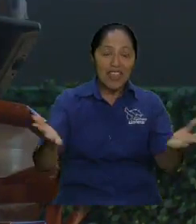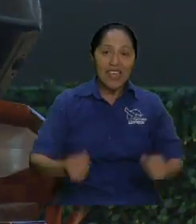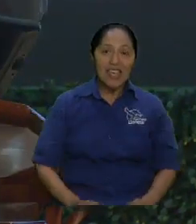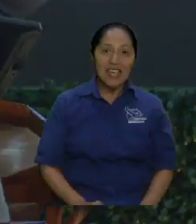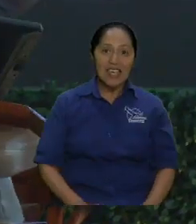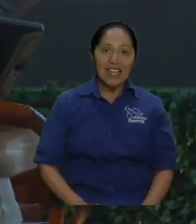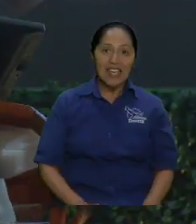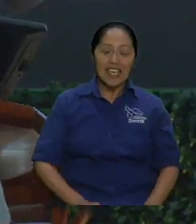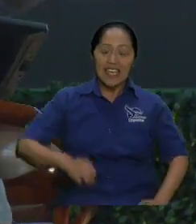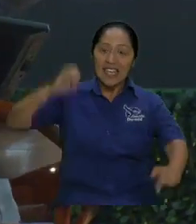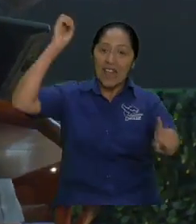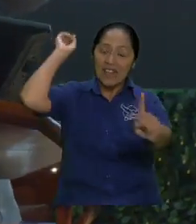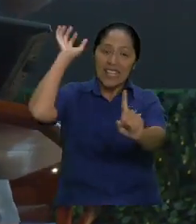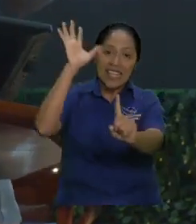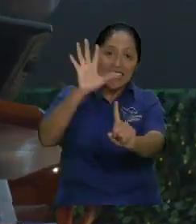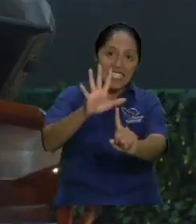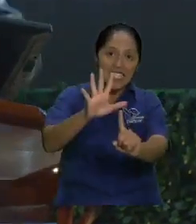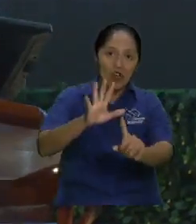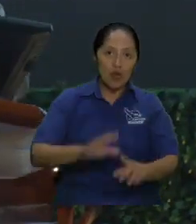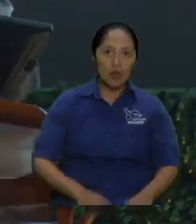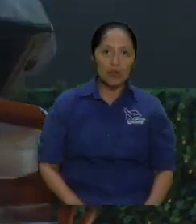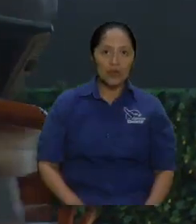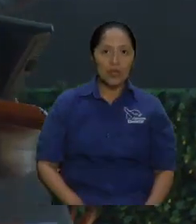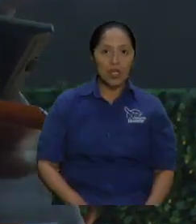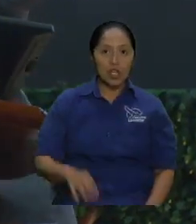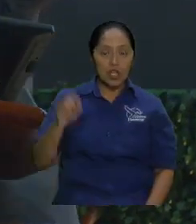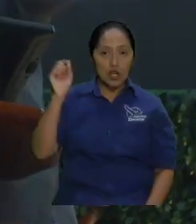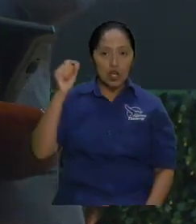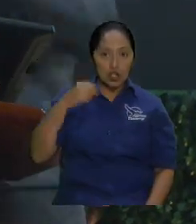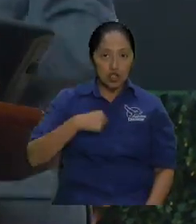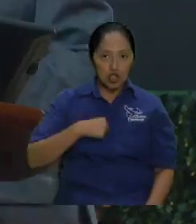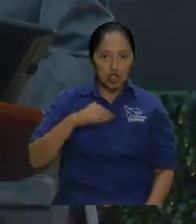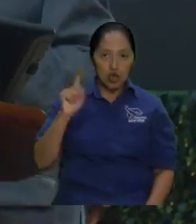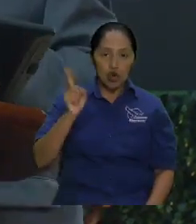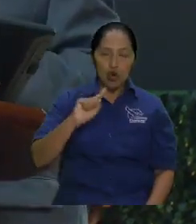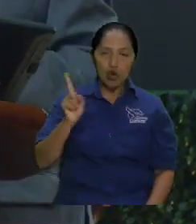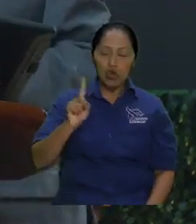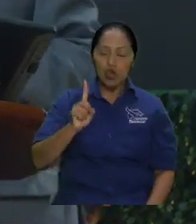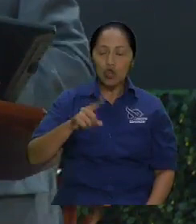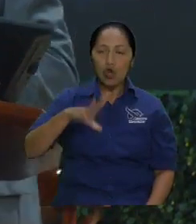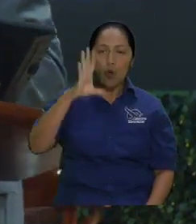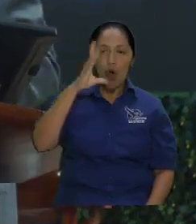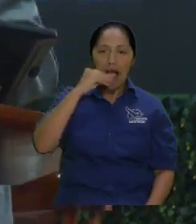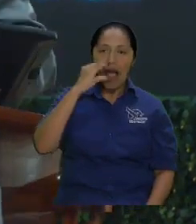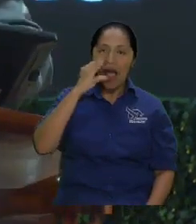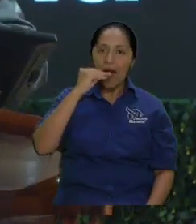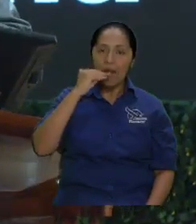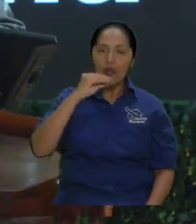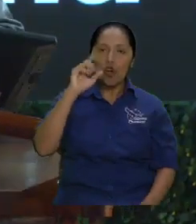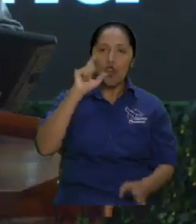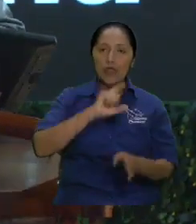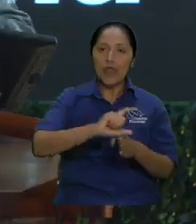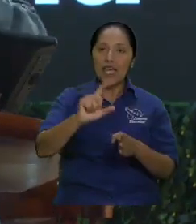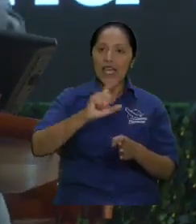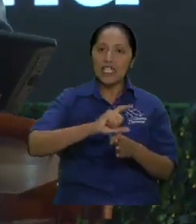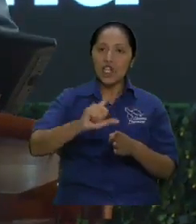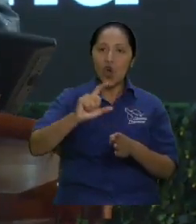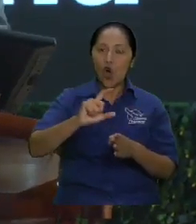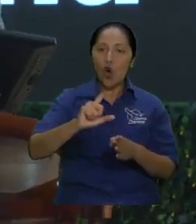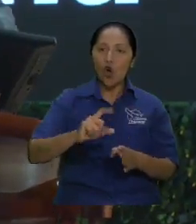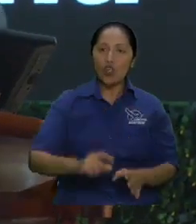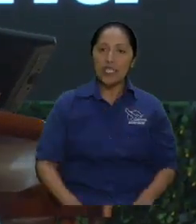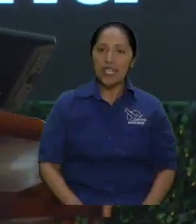No te estoy diciendo tu cuerpo, tu físico, no te estoy diciendo si te dieron buen aguinaldo, no, no, no, no, no, no. Estamos hablando de alma.